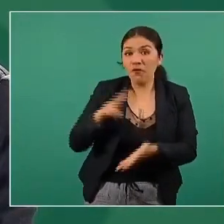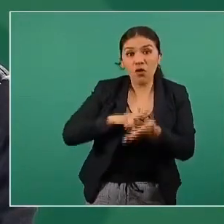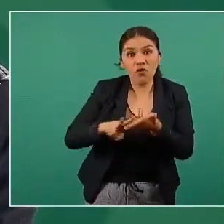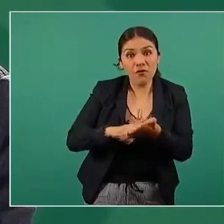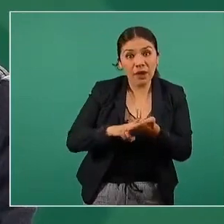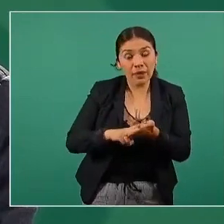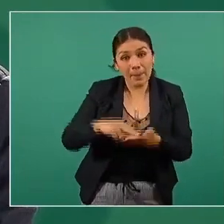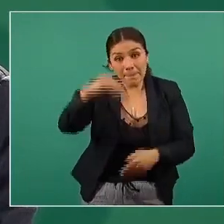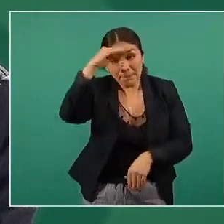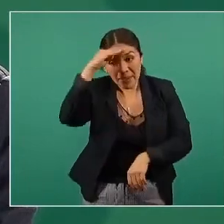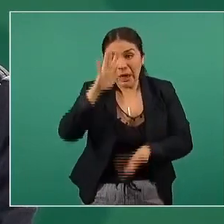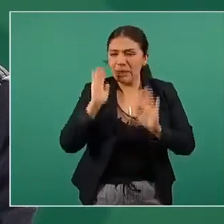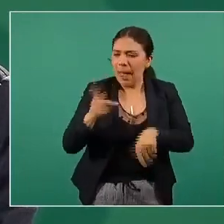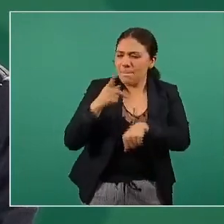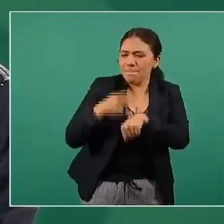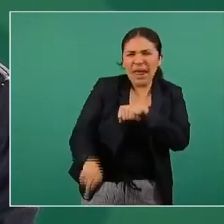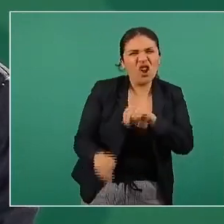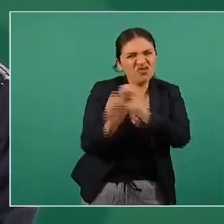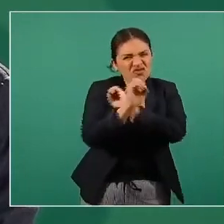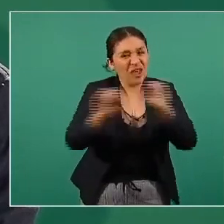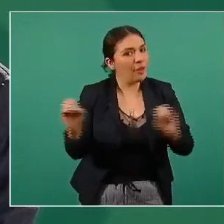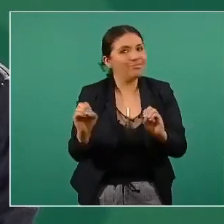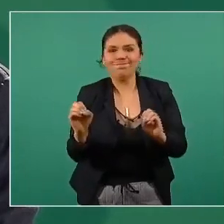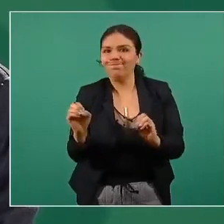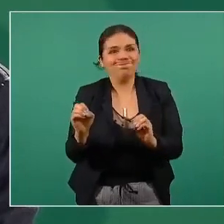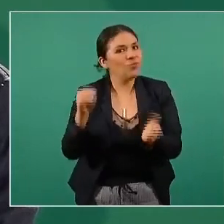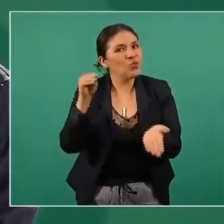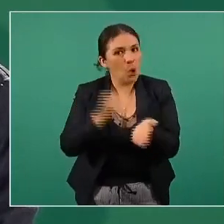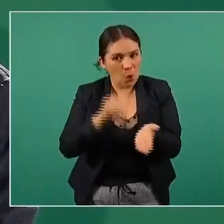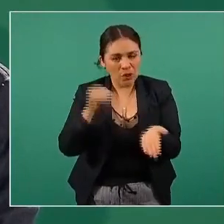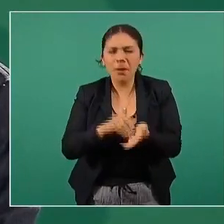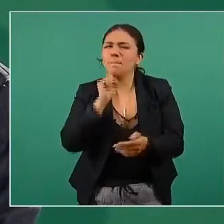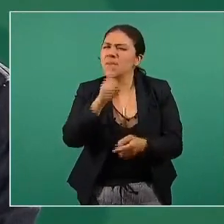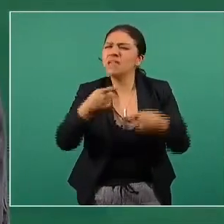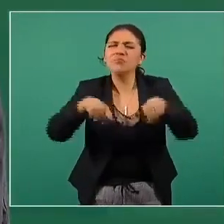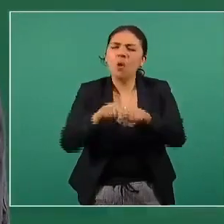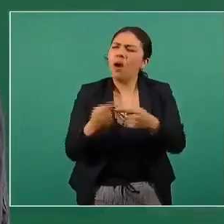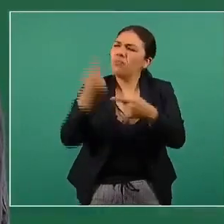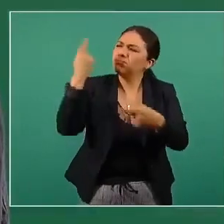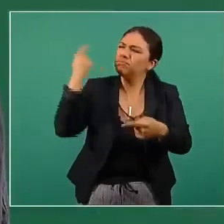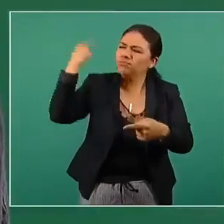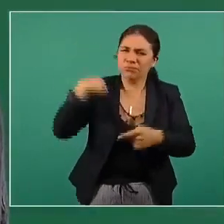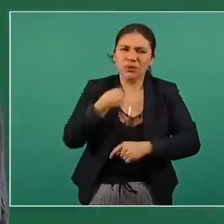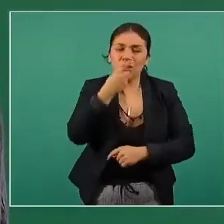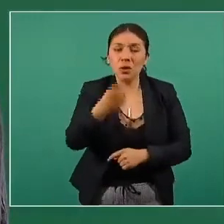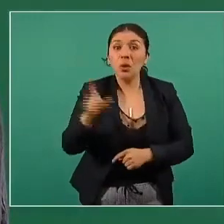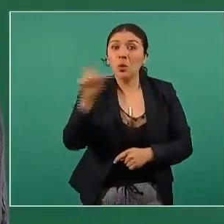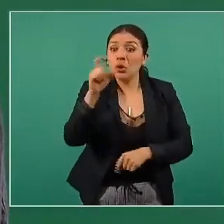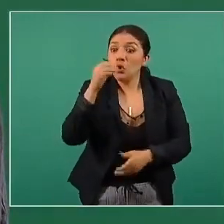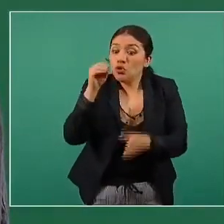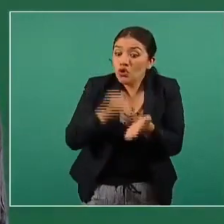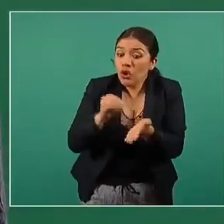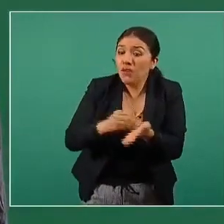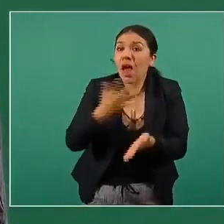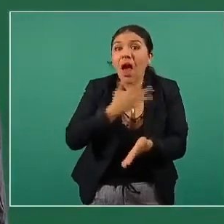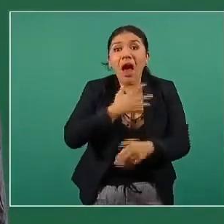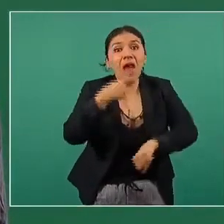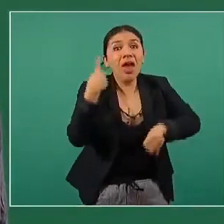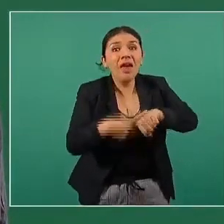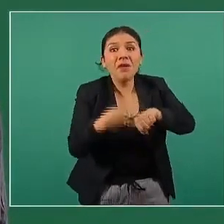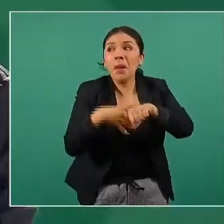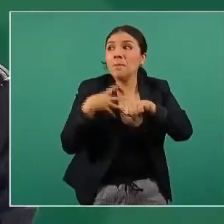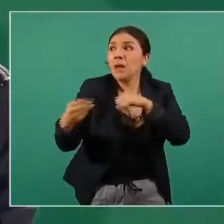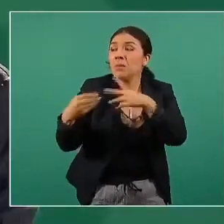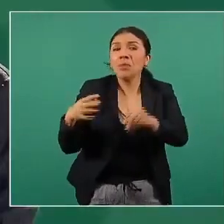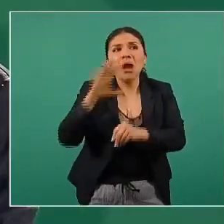el riesgo existe. Uso la misma frase que hemos utilizado siempre, mientras la epidemia esté activa en cualquier parte del